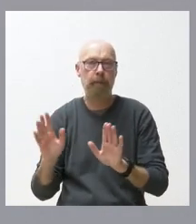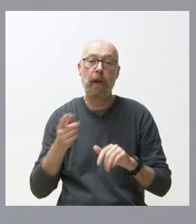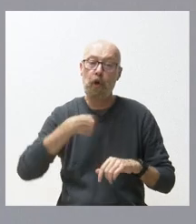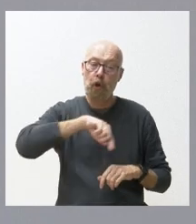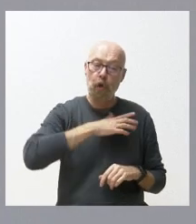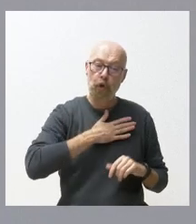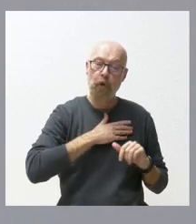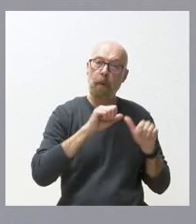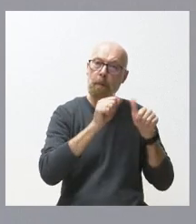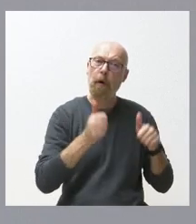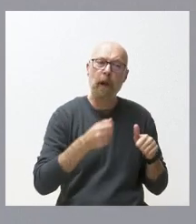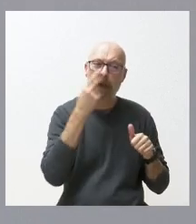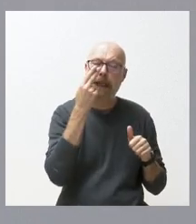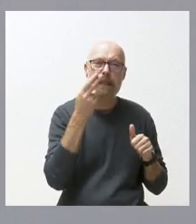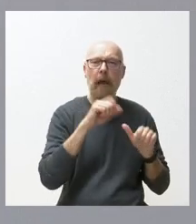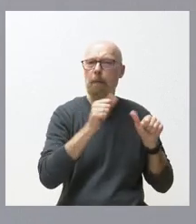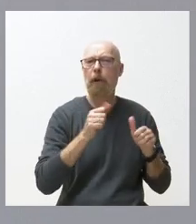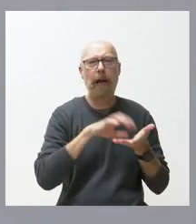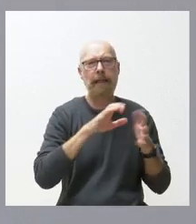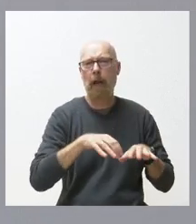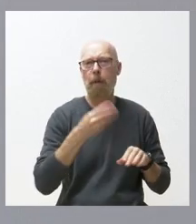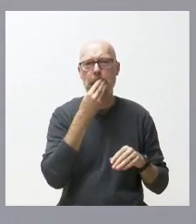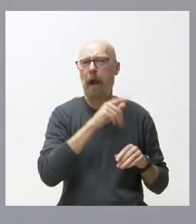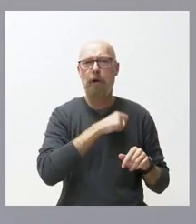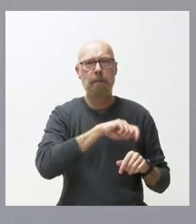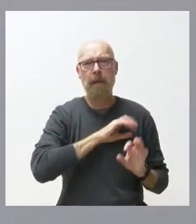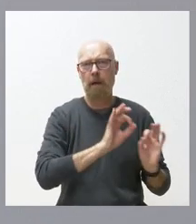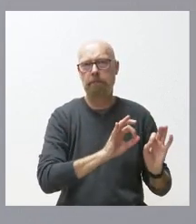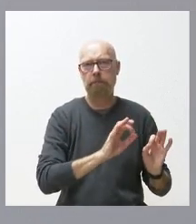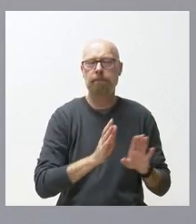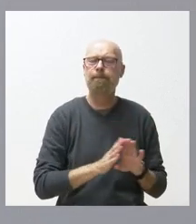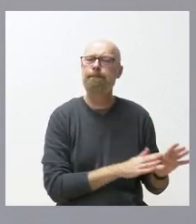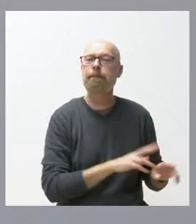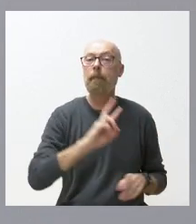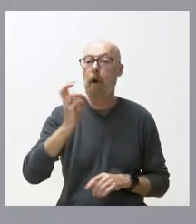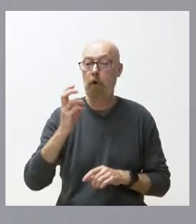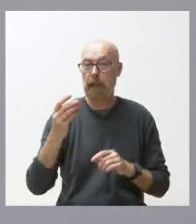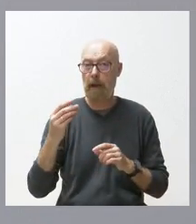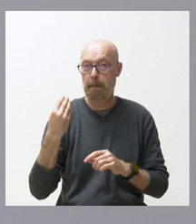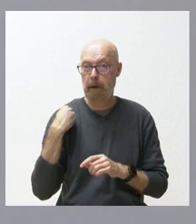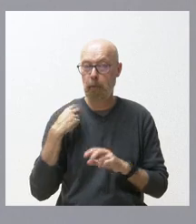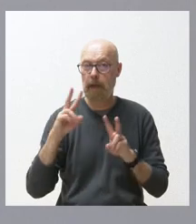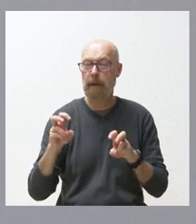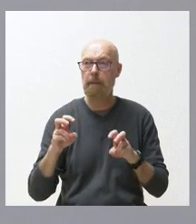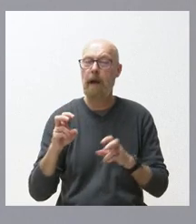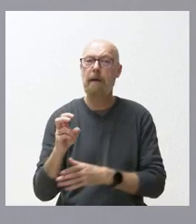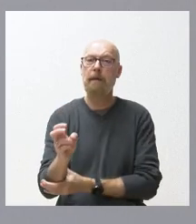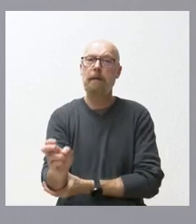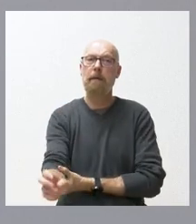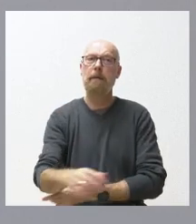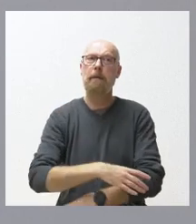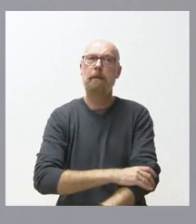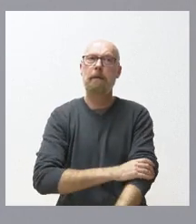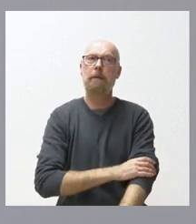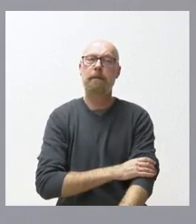nos interesa es el modelo de Castilla y León que es el mejor de España y en el segundo aspecto que usted señala que es el que tiene que ver con un ayuntamiento